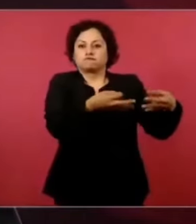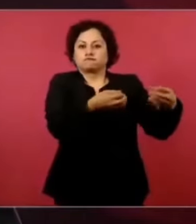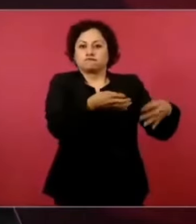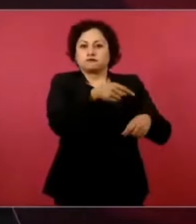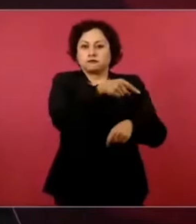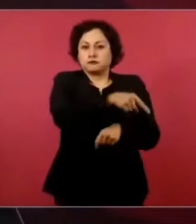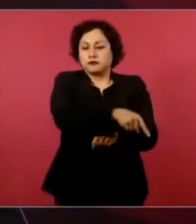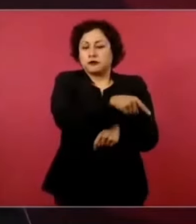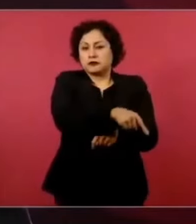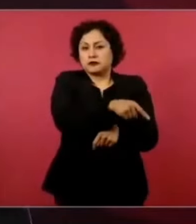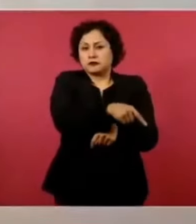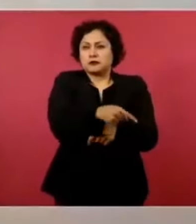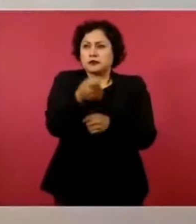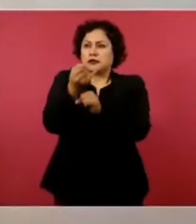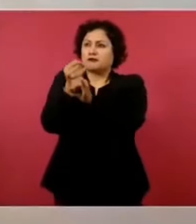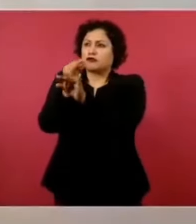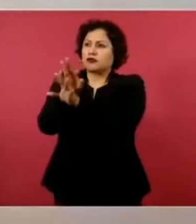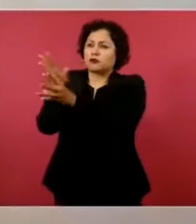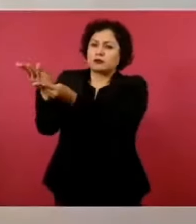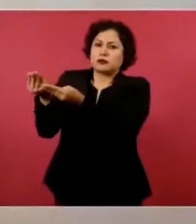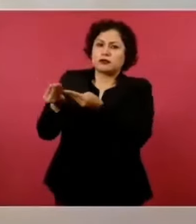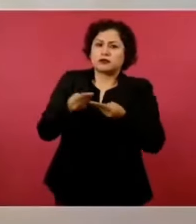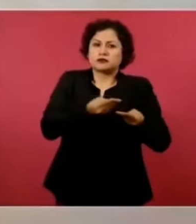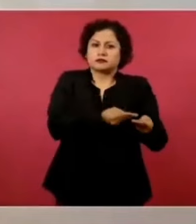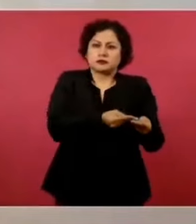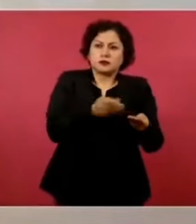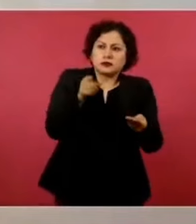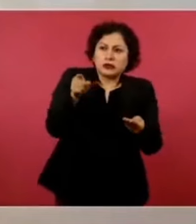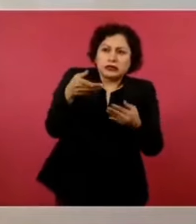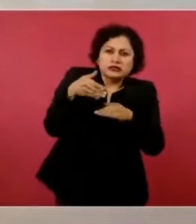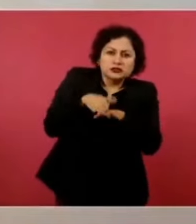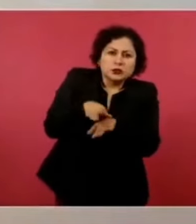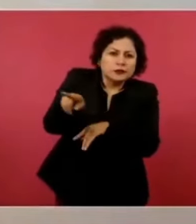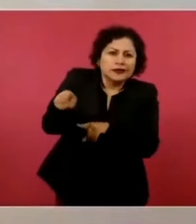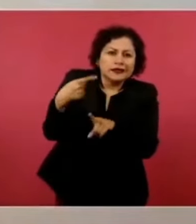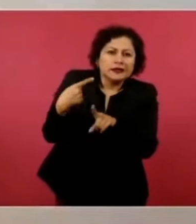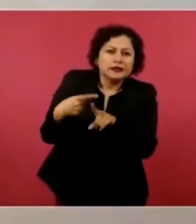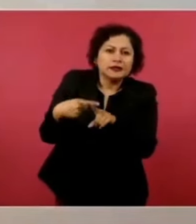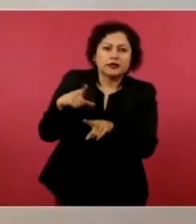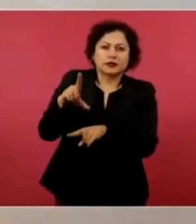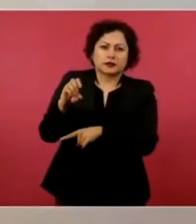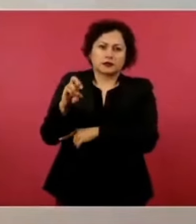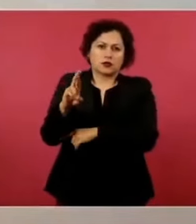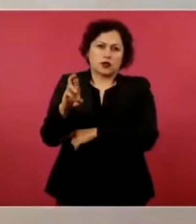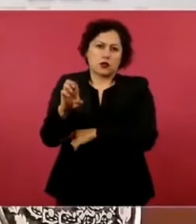inevitablemente, de Carlos Loret de Mola y de